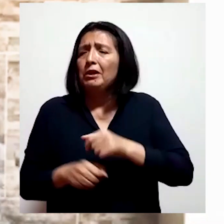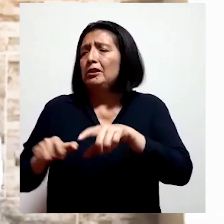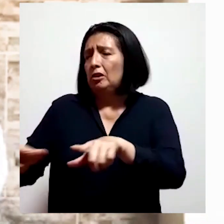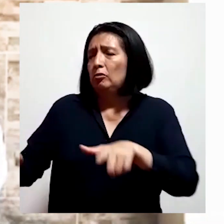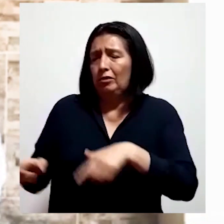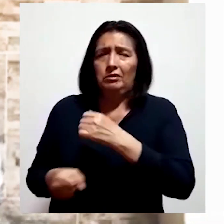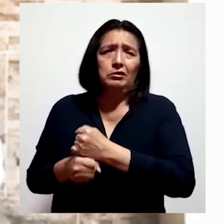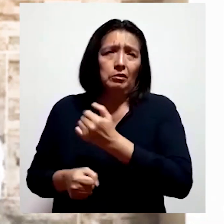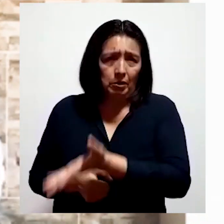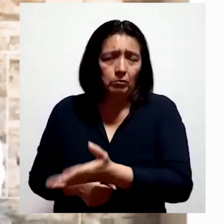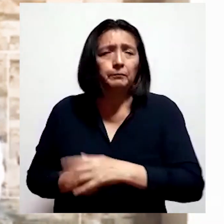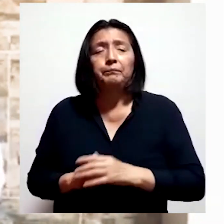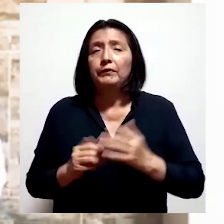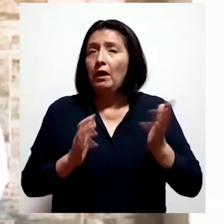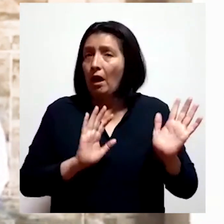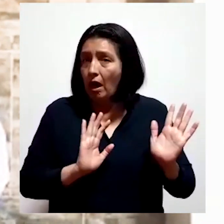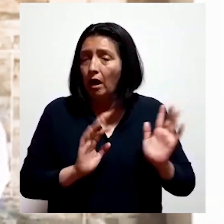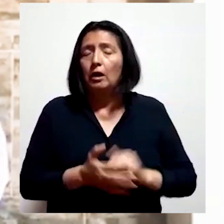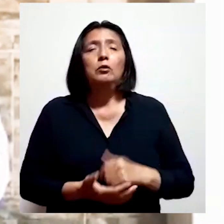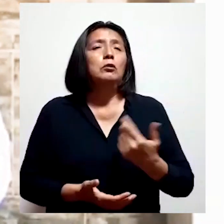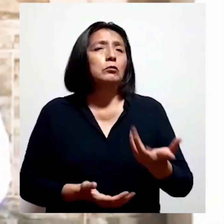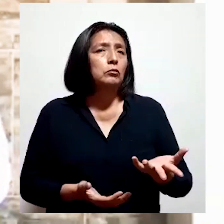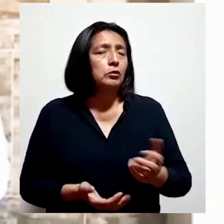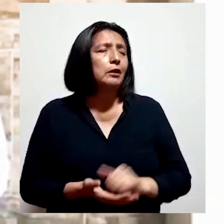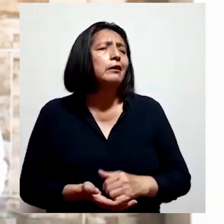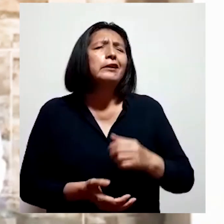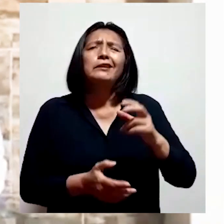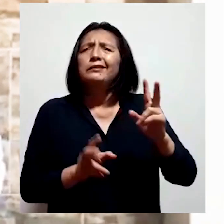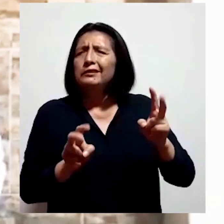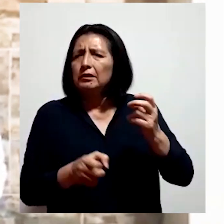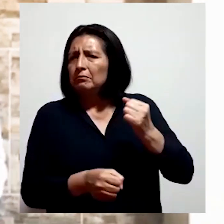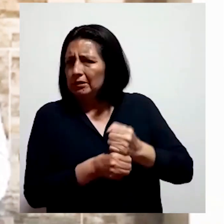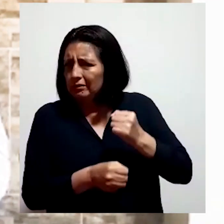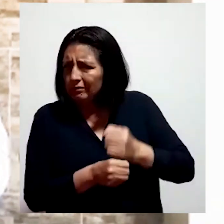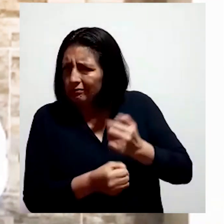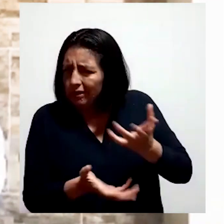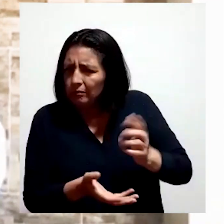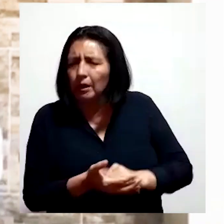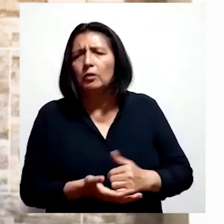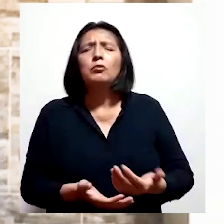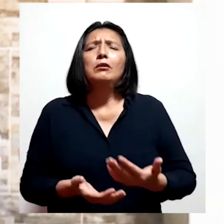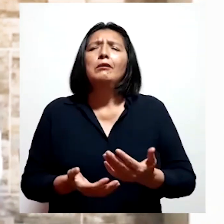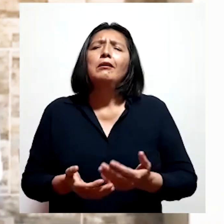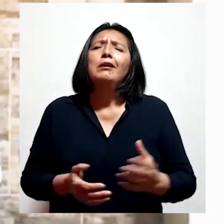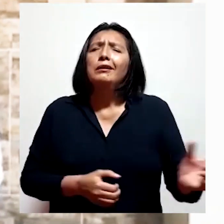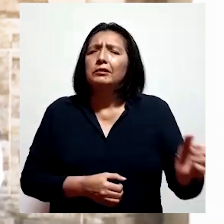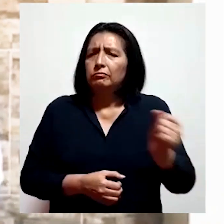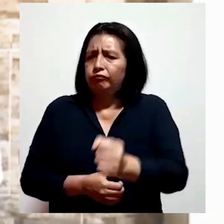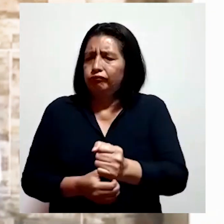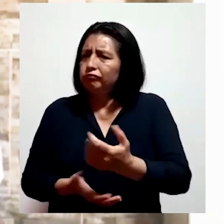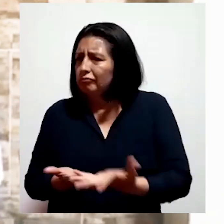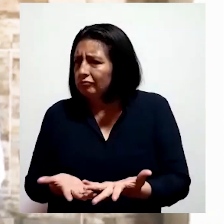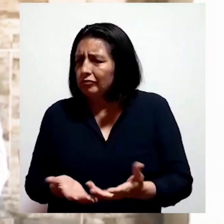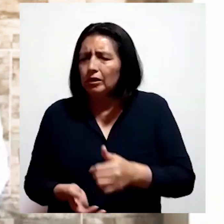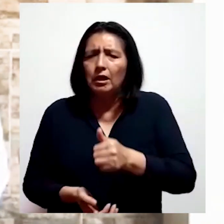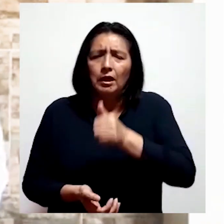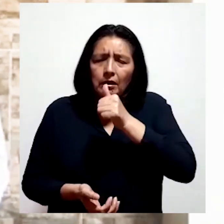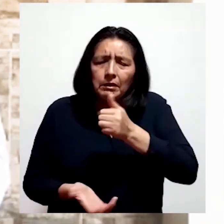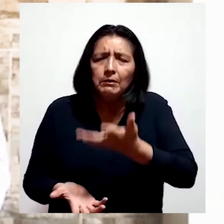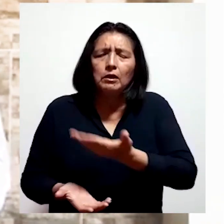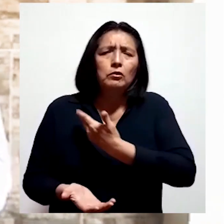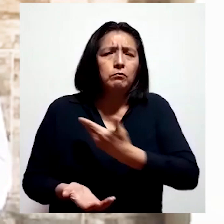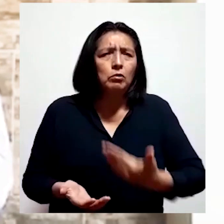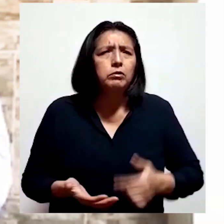trabajador y su puesto. Ahora, como medida de fomento de empleo, los empleadores públicos y privados, generadores de renta de